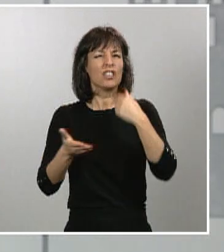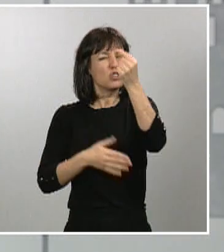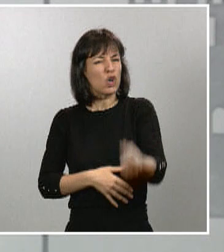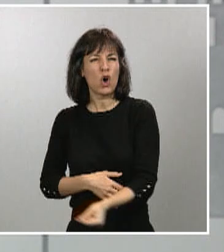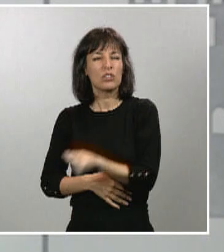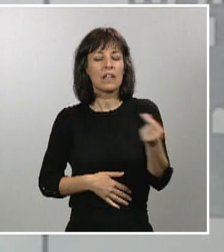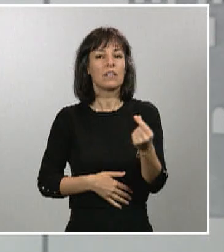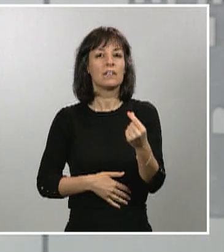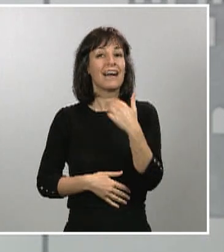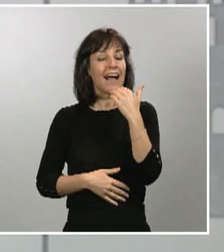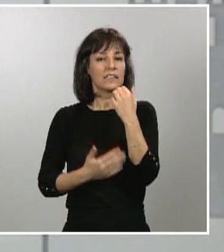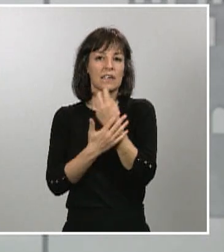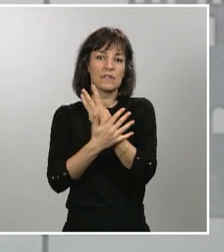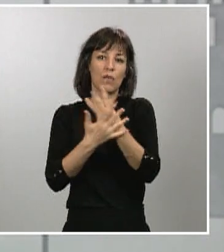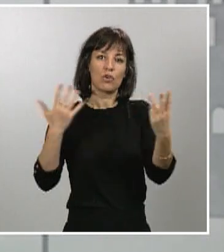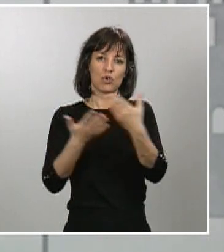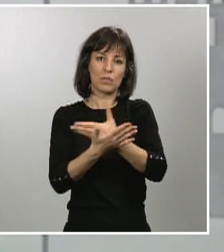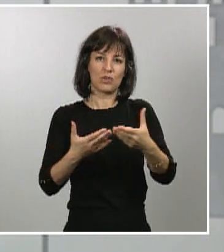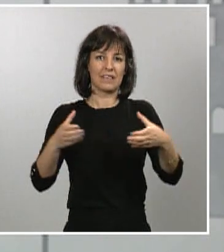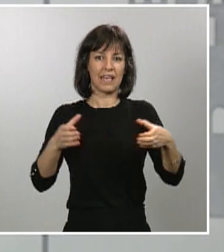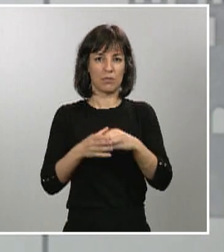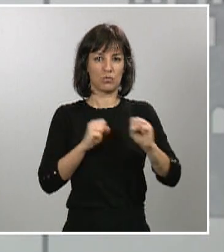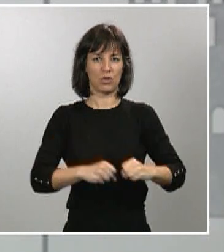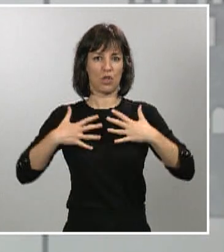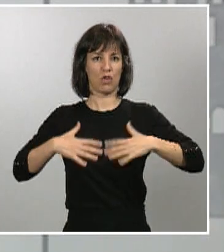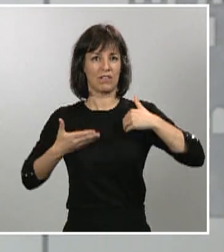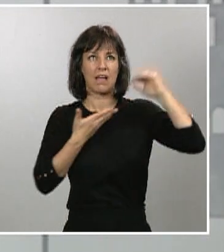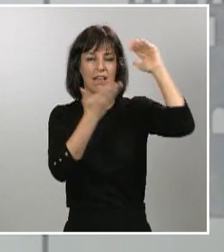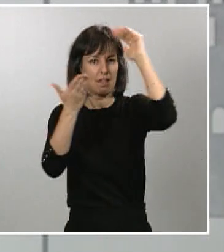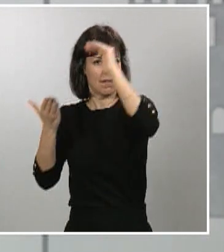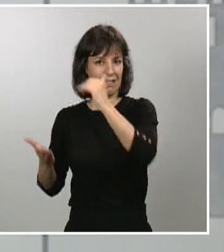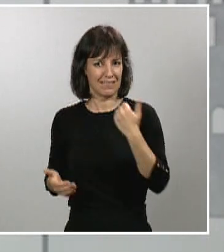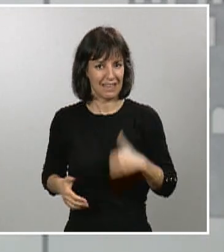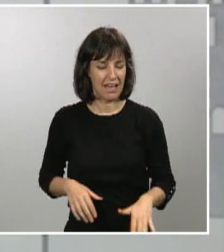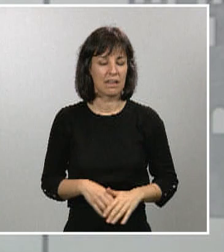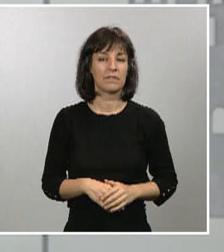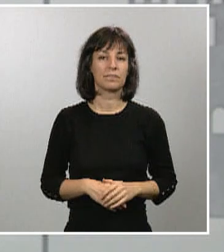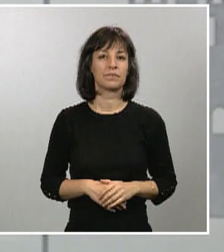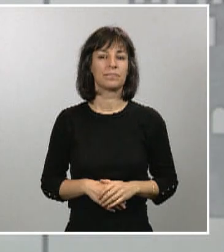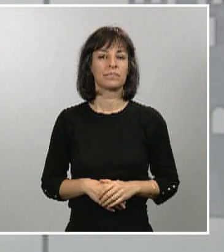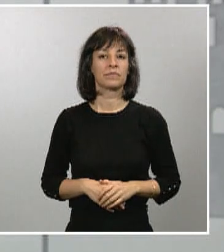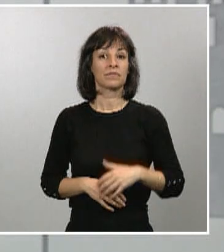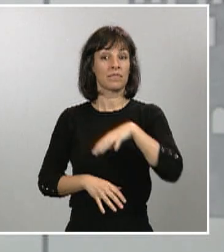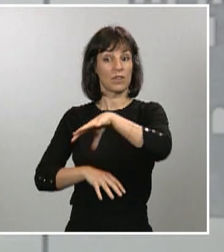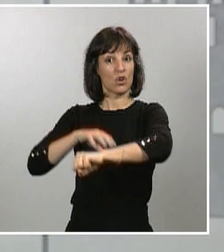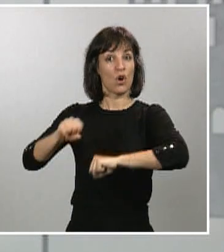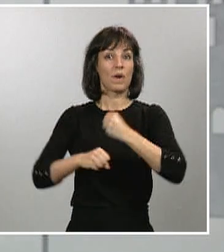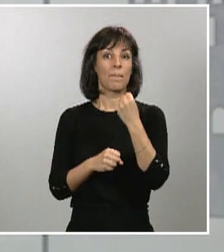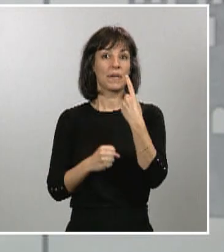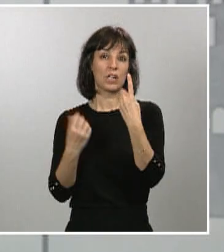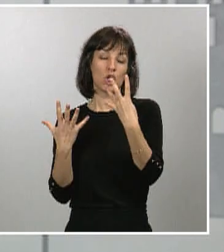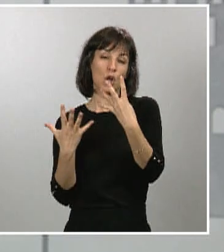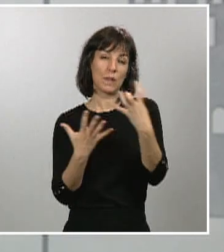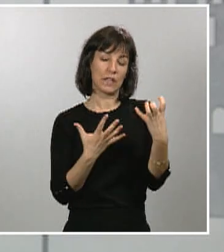millones de equipos de protección repartidos. Hemos adquirido 1.900 equipos, aproximadamente 1.900